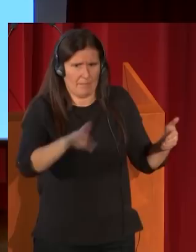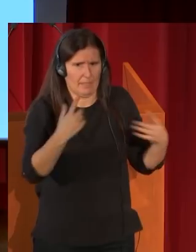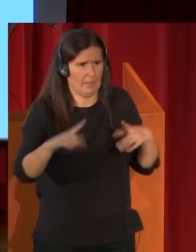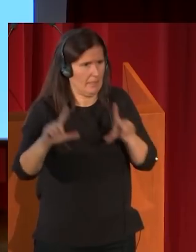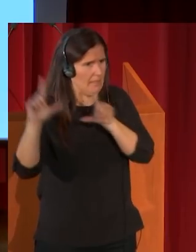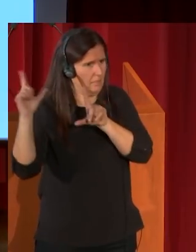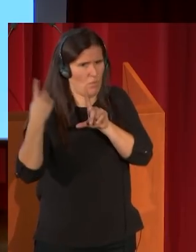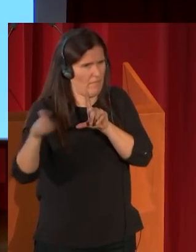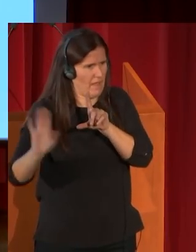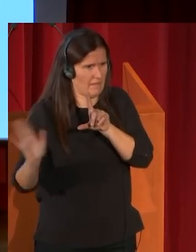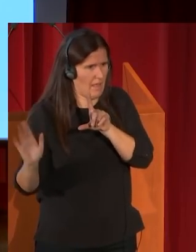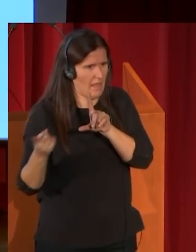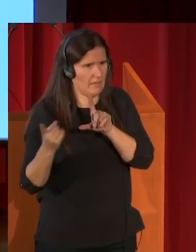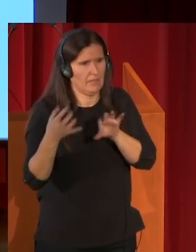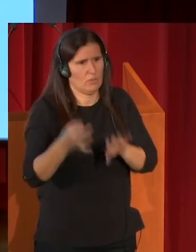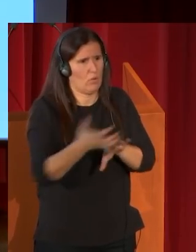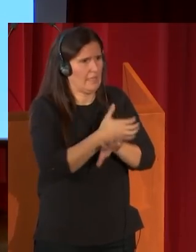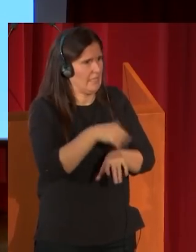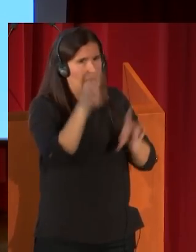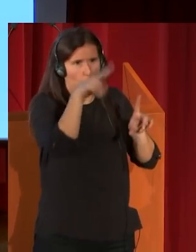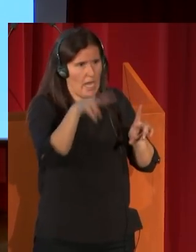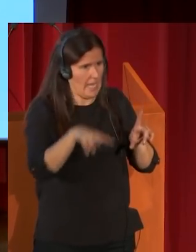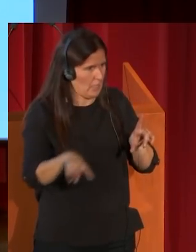tienen en la pantalla, puesto que ya lo habrán leído,